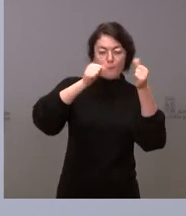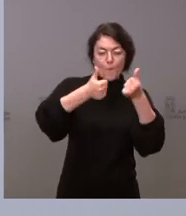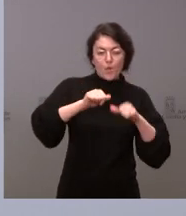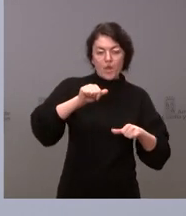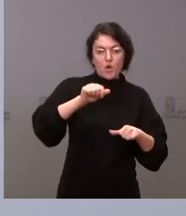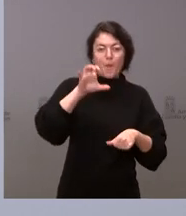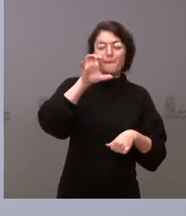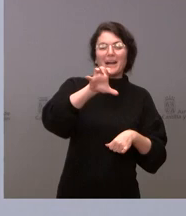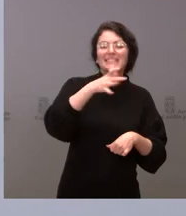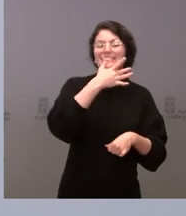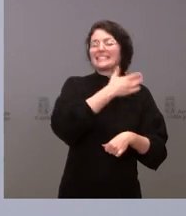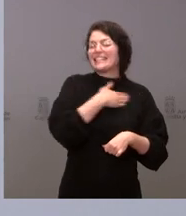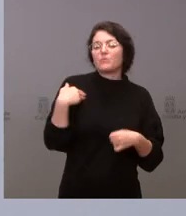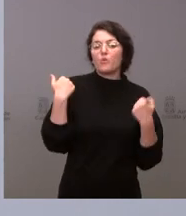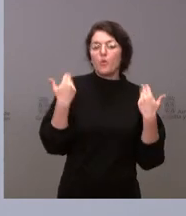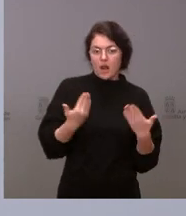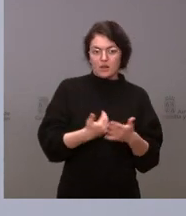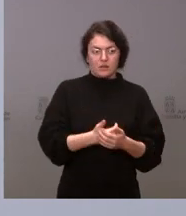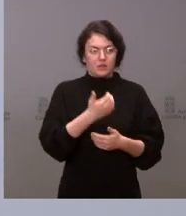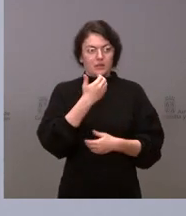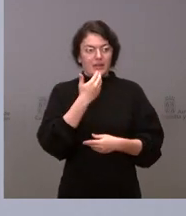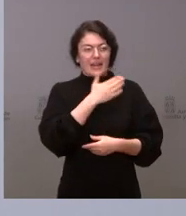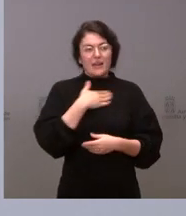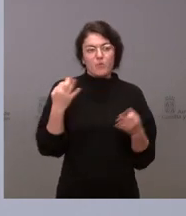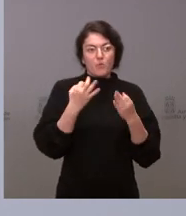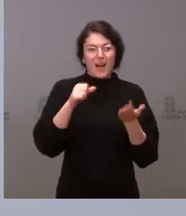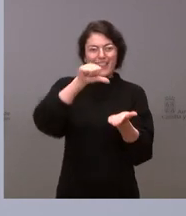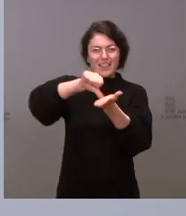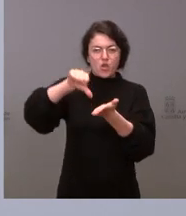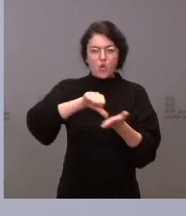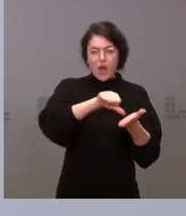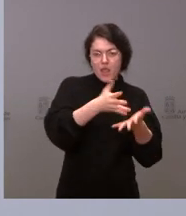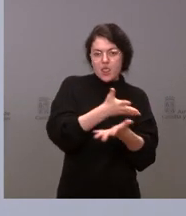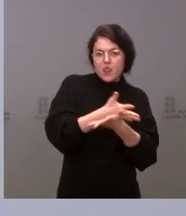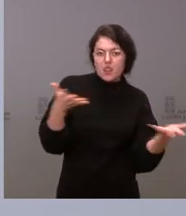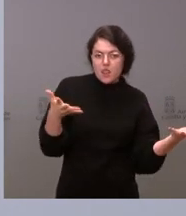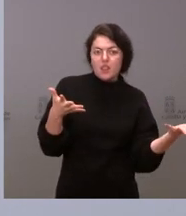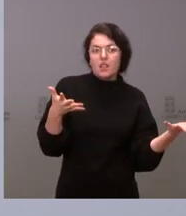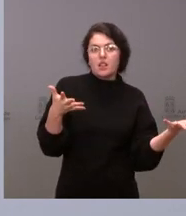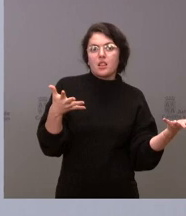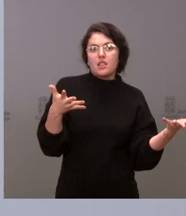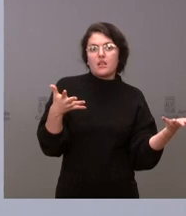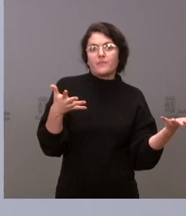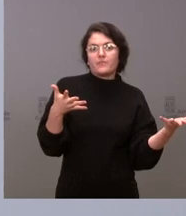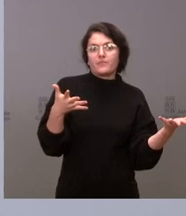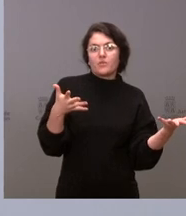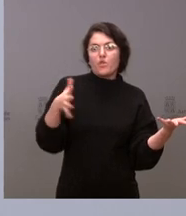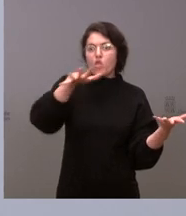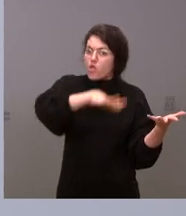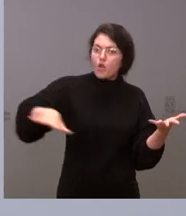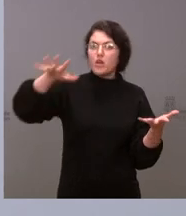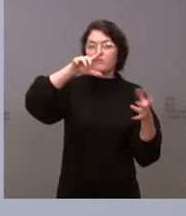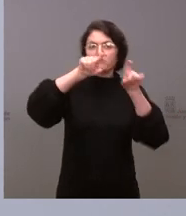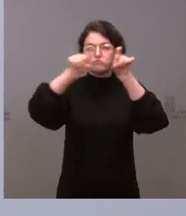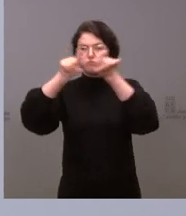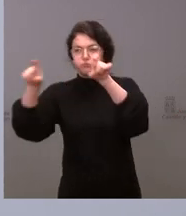¿Queremos un modelo de país de grandes ciudades, de grandes polos de desarrollo empresarial o queremos